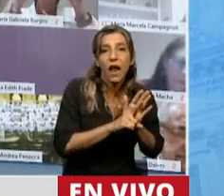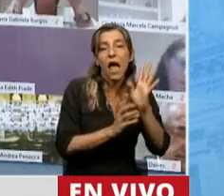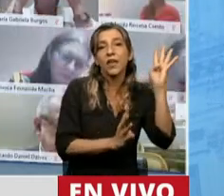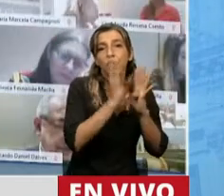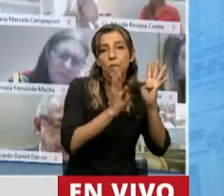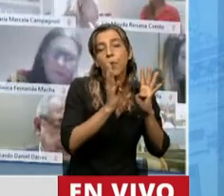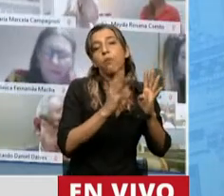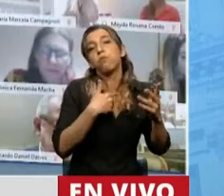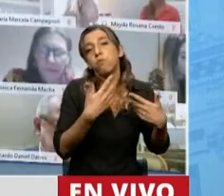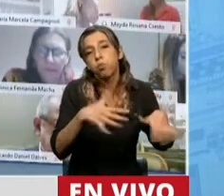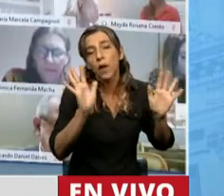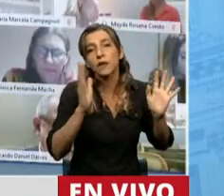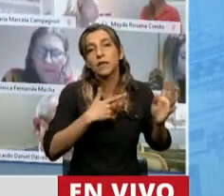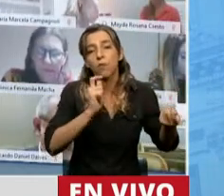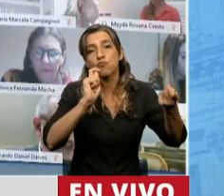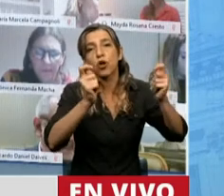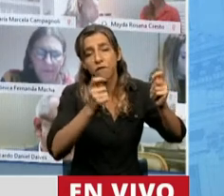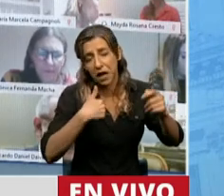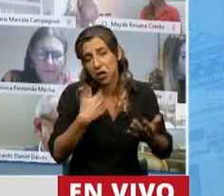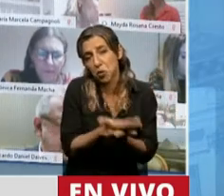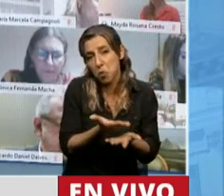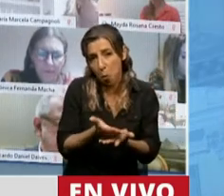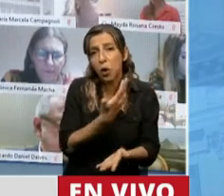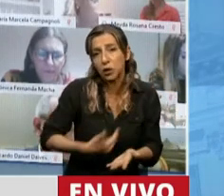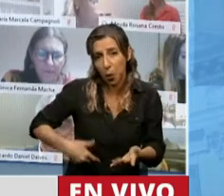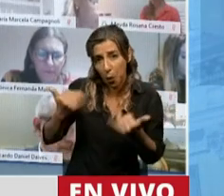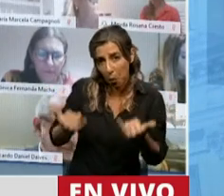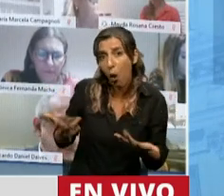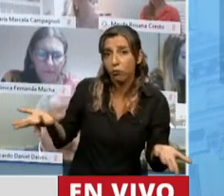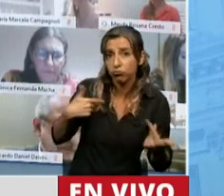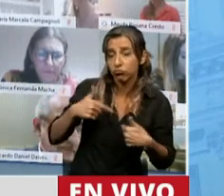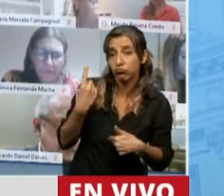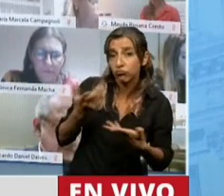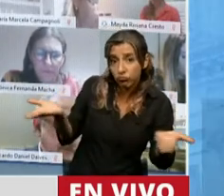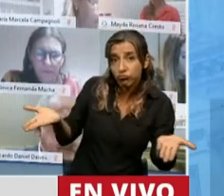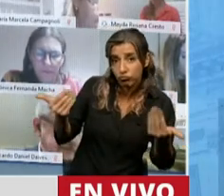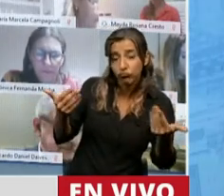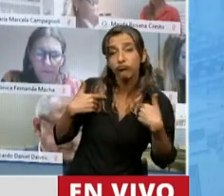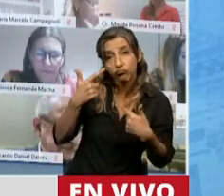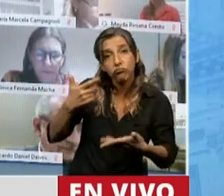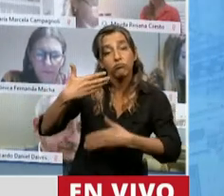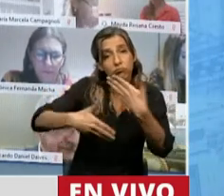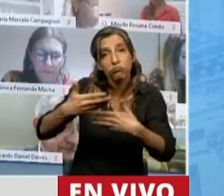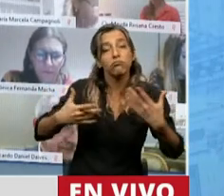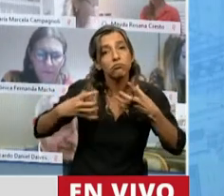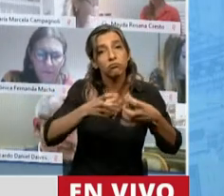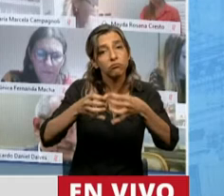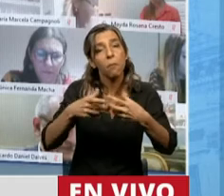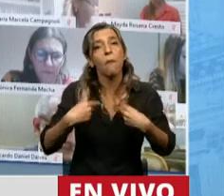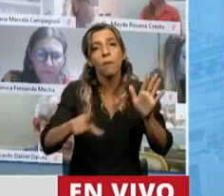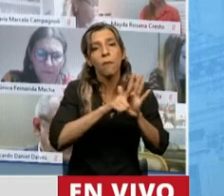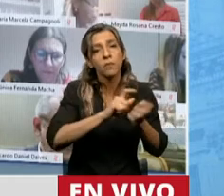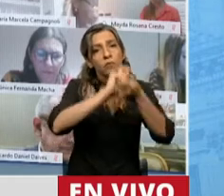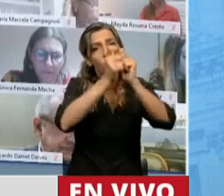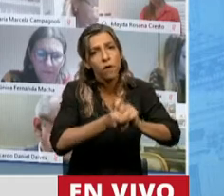habría una propuesta del gobierno para eso y por supuesto que estamos abiertos a ese proceso y vamos a mejorar lo que haga falta de la ley.